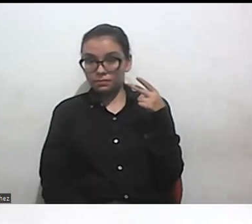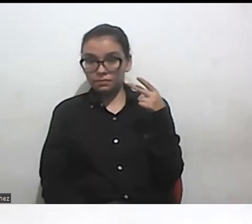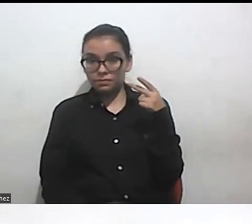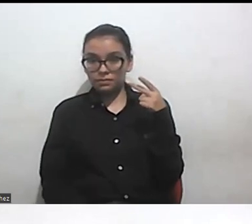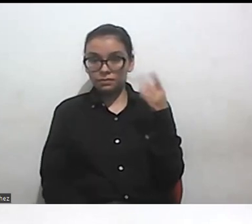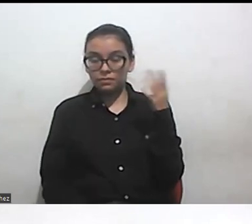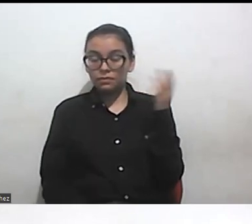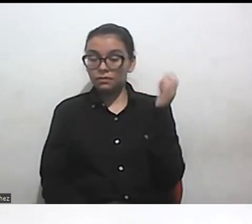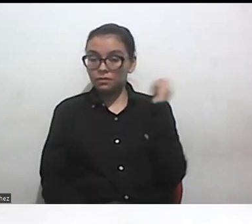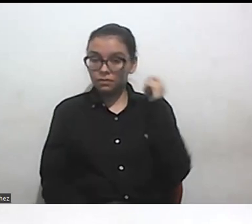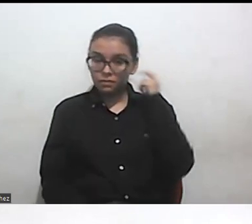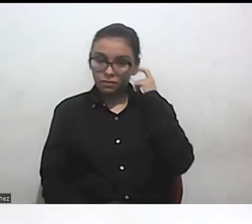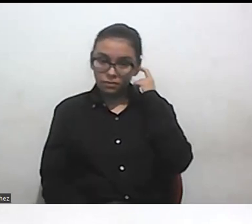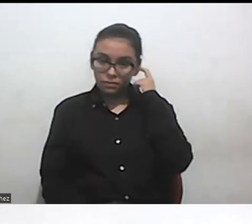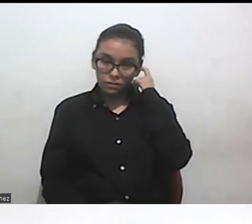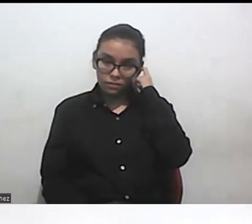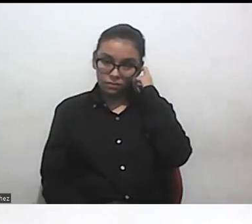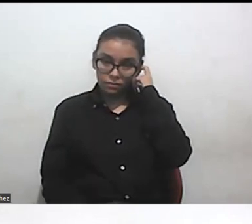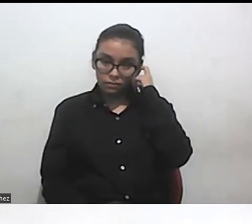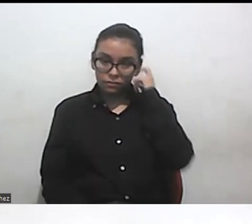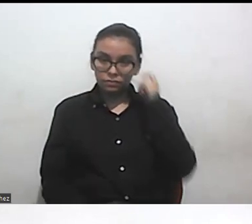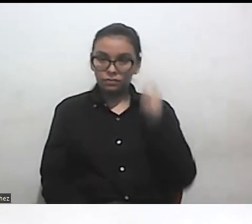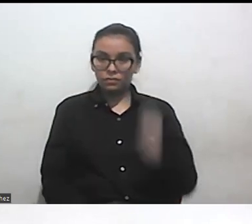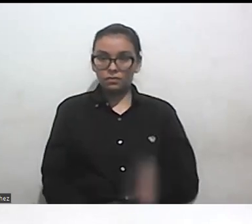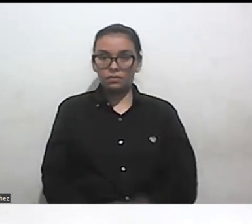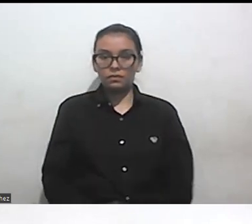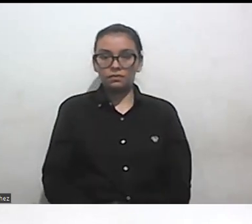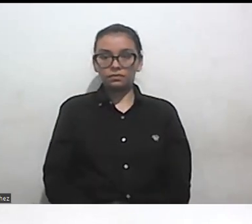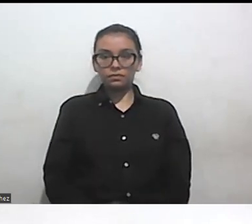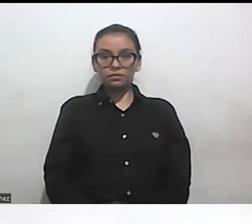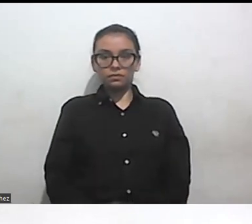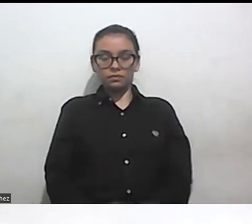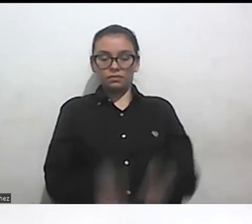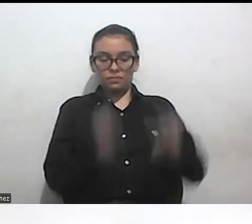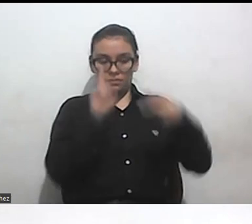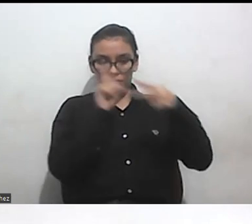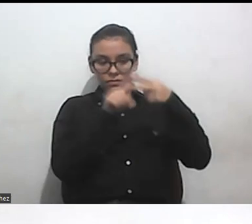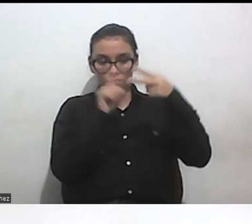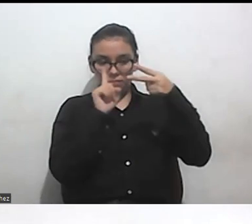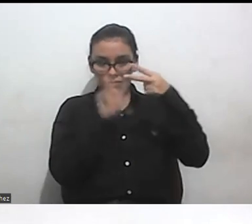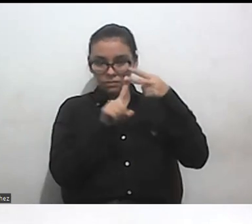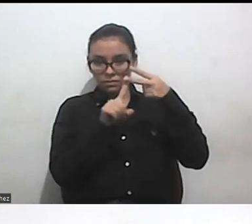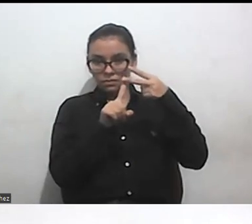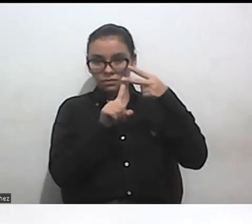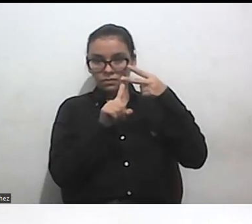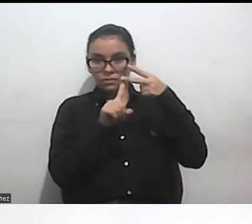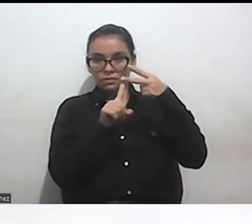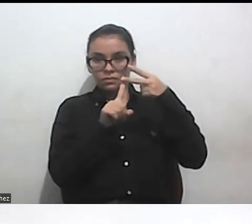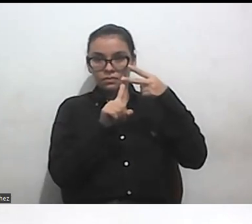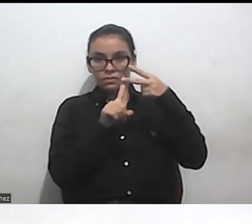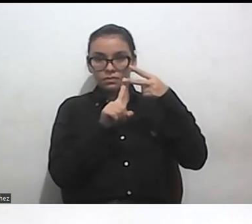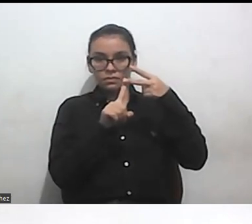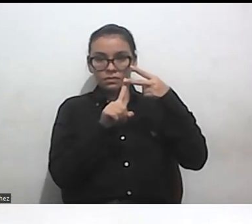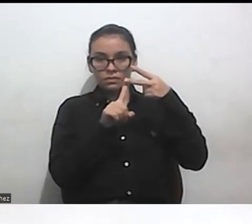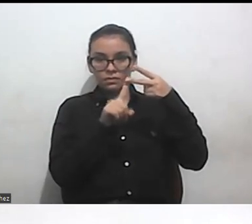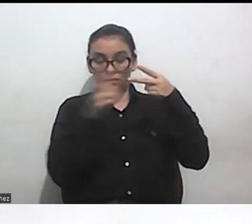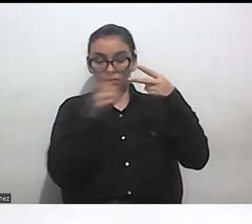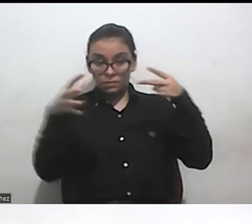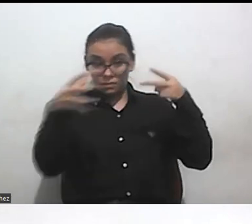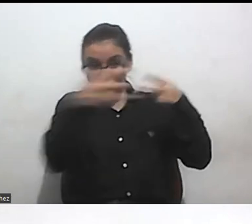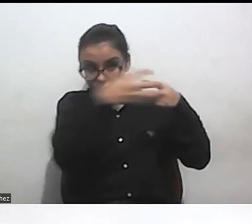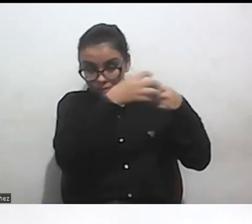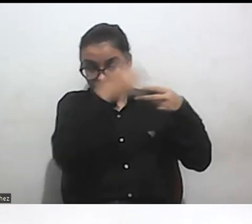escuchamos a Jacqueline y recogemos las preguntas para ya pasar a responderlas o desean